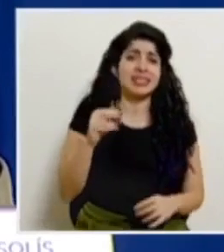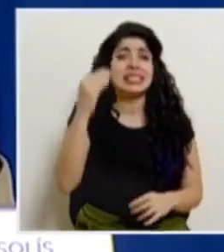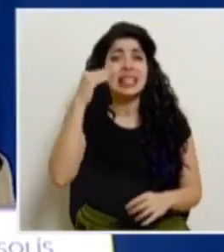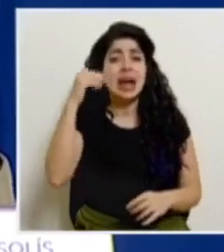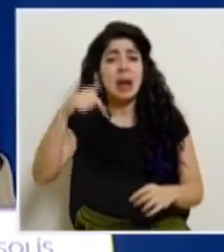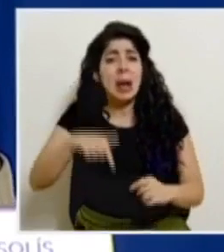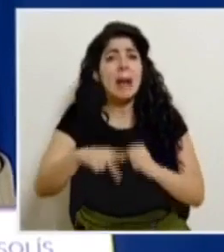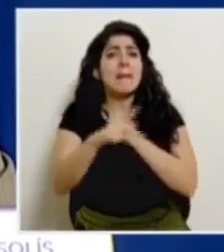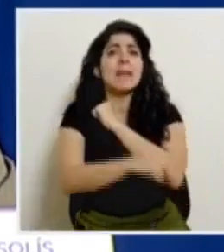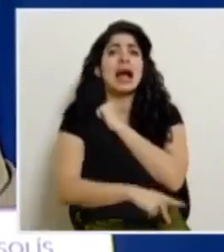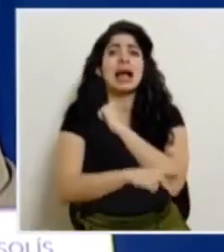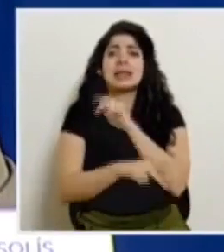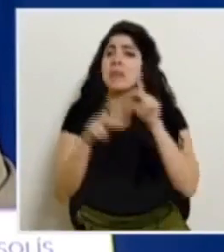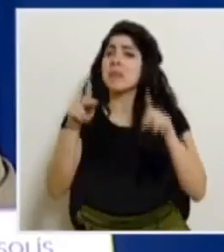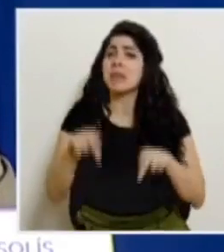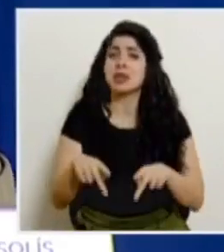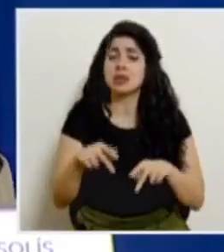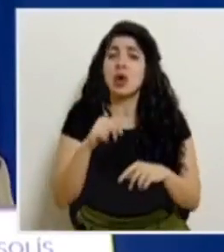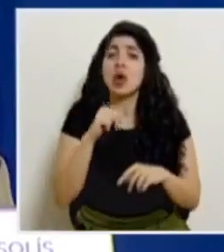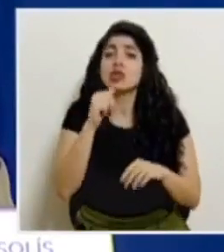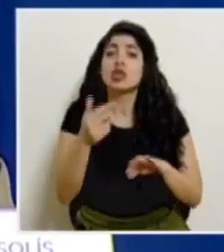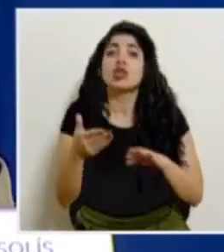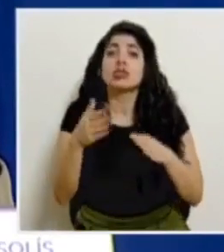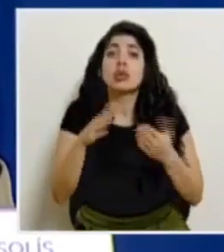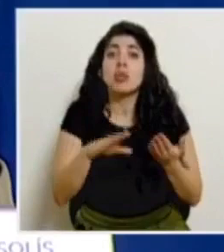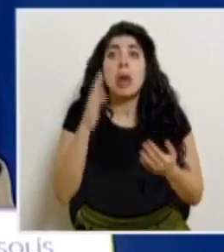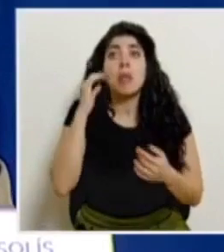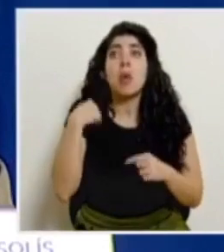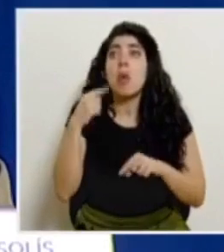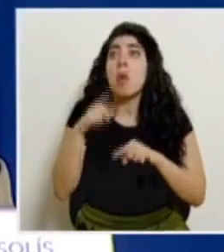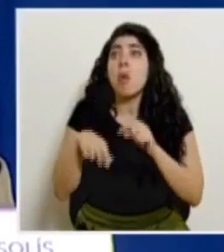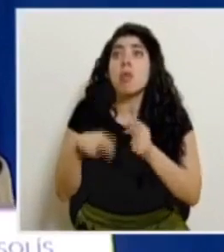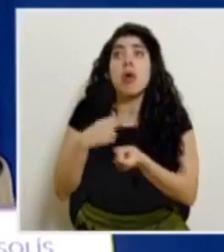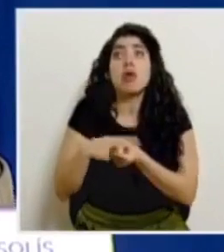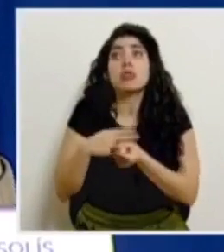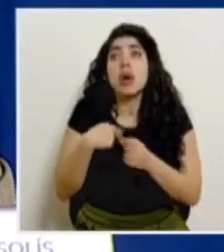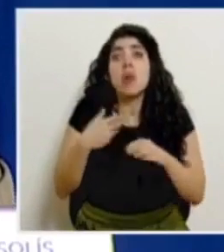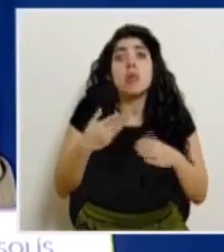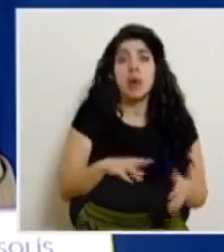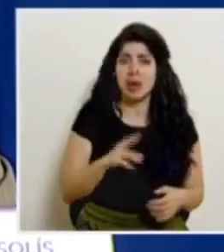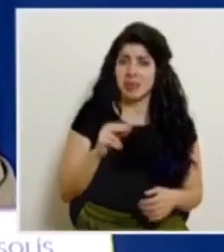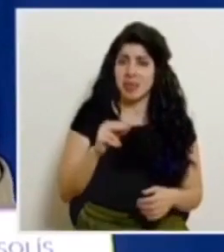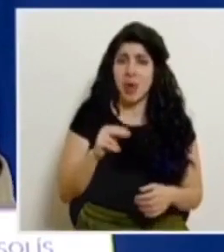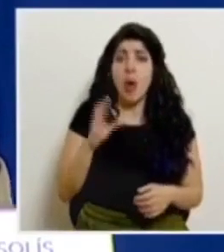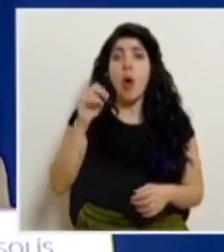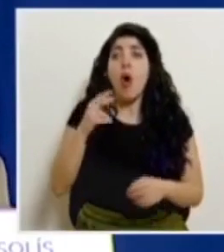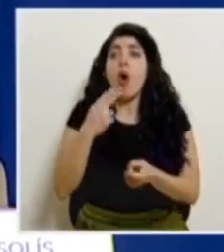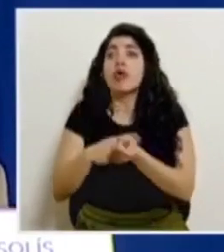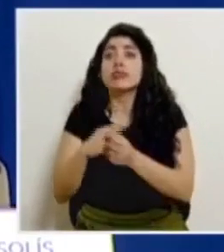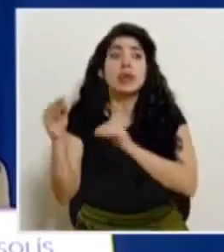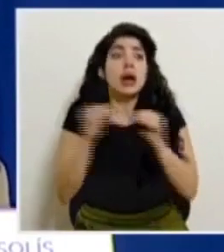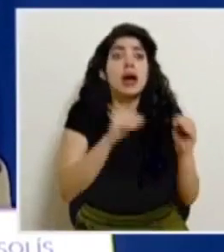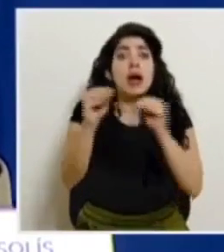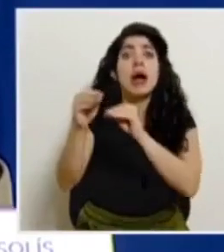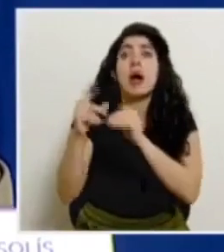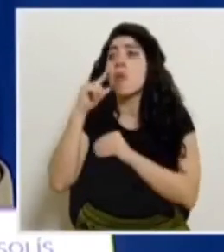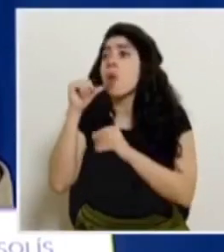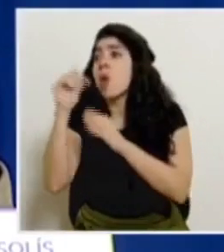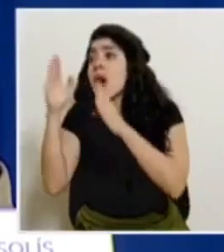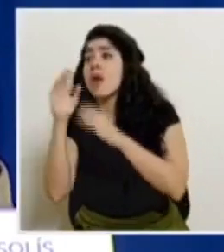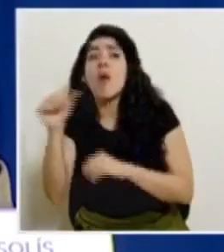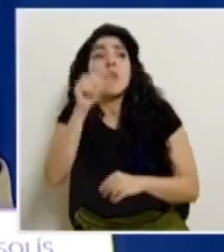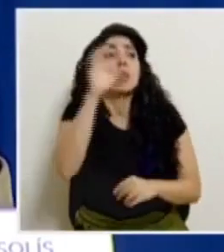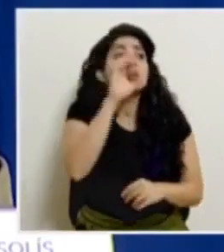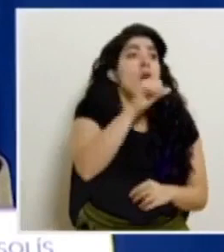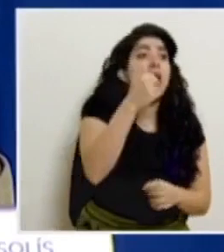nuestro país la gente no muere porque no puede ingresar a un hospital o no pasa de un hospital a otro porque no la atienden en ese